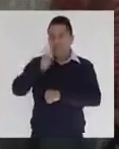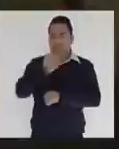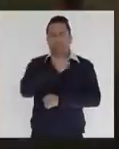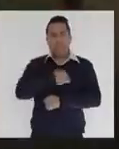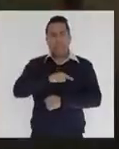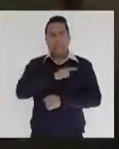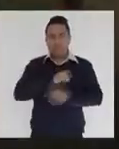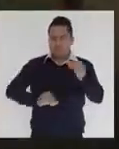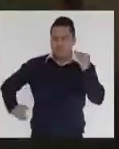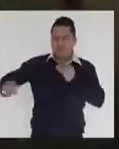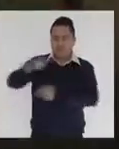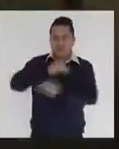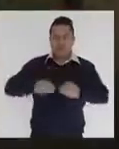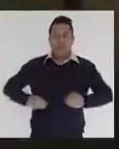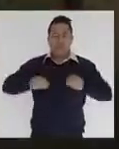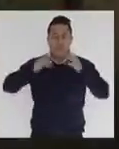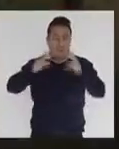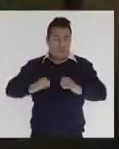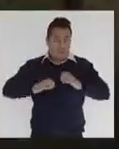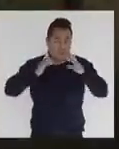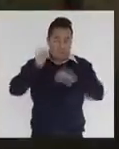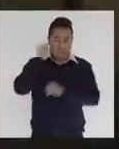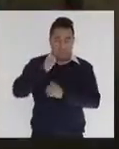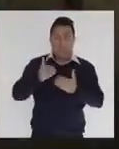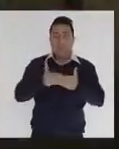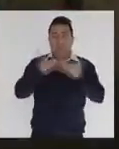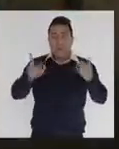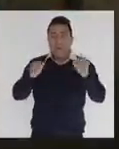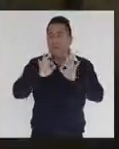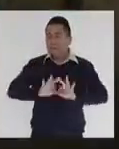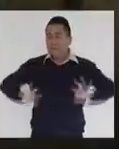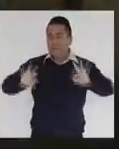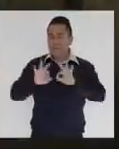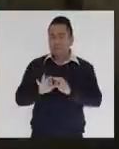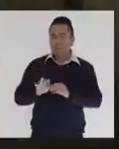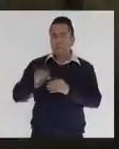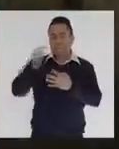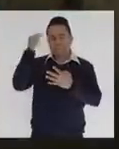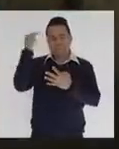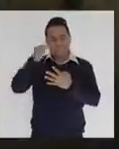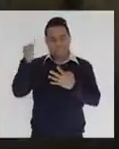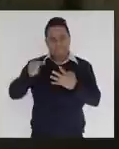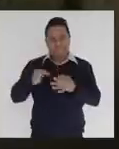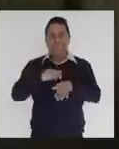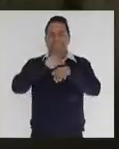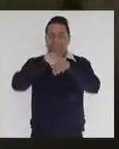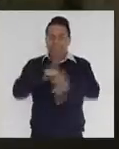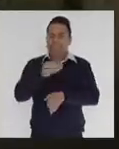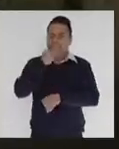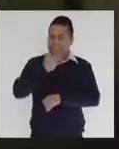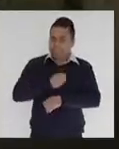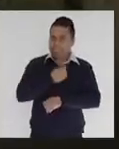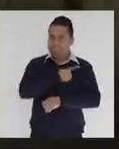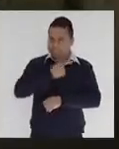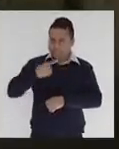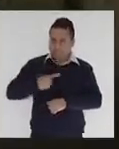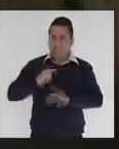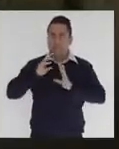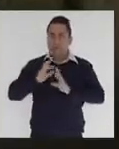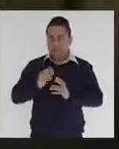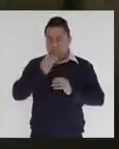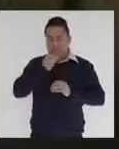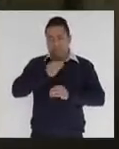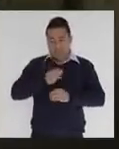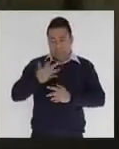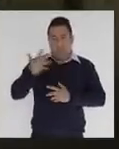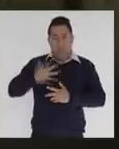la salud y la vida. Es necesario que sigamos respetando medidas sanitarias que ya se